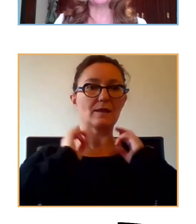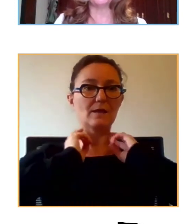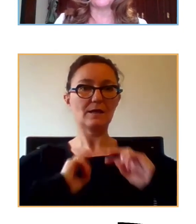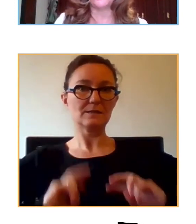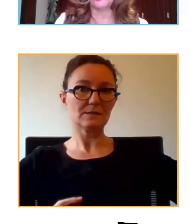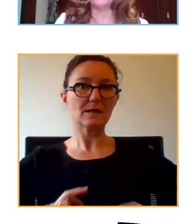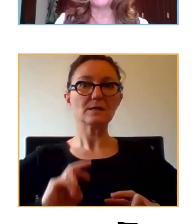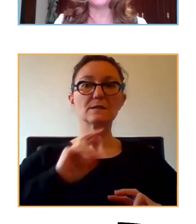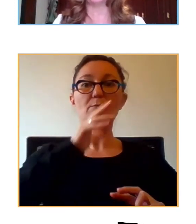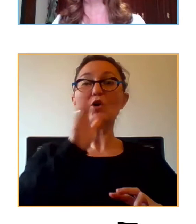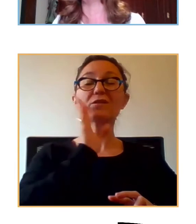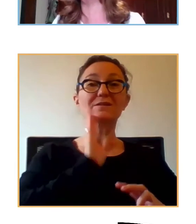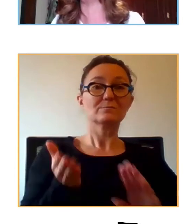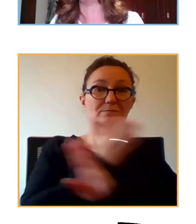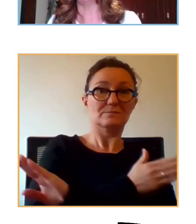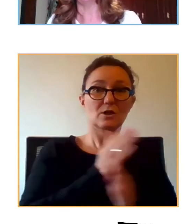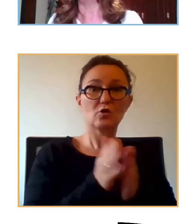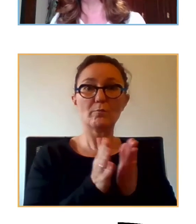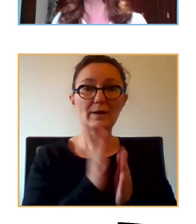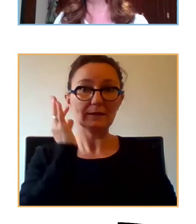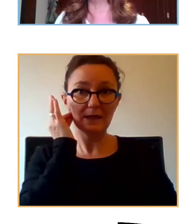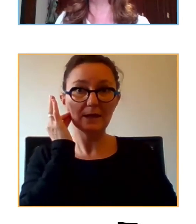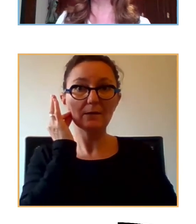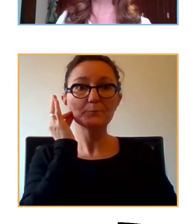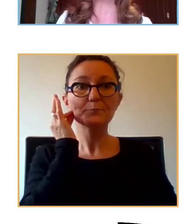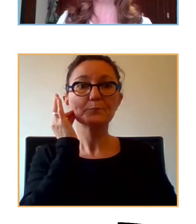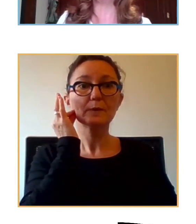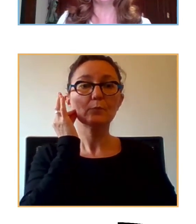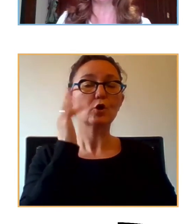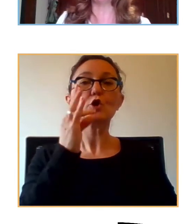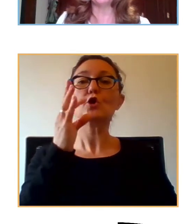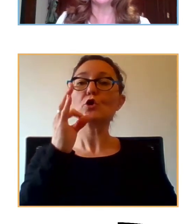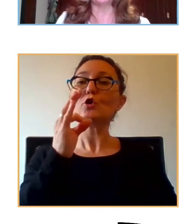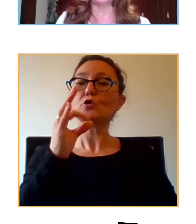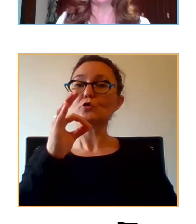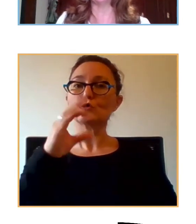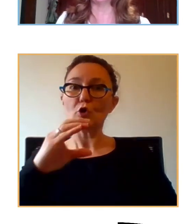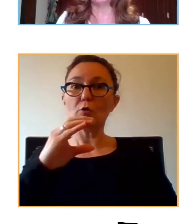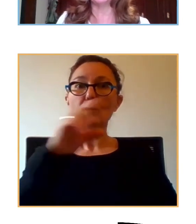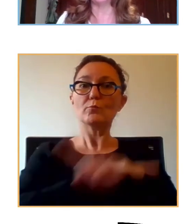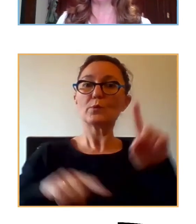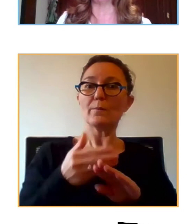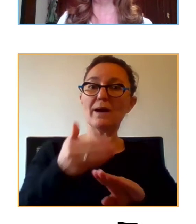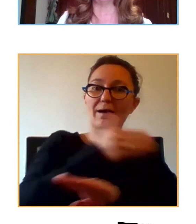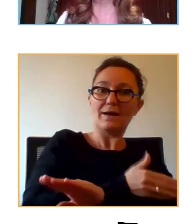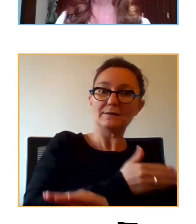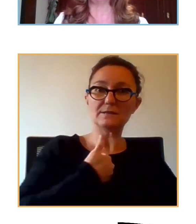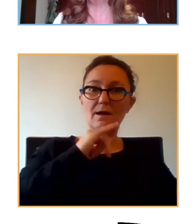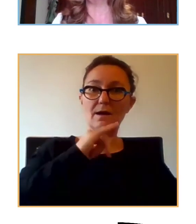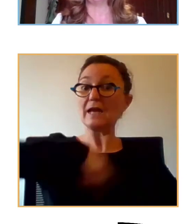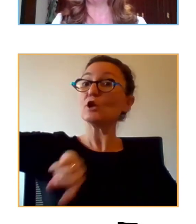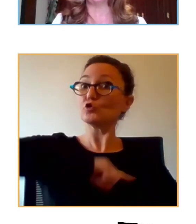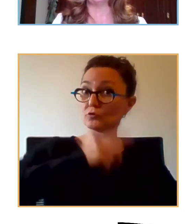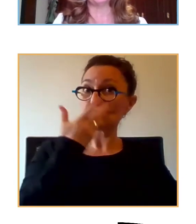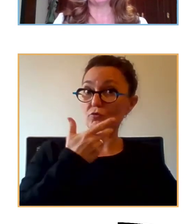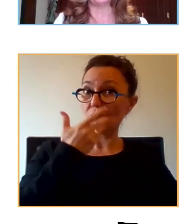por afectación, lo que ha dicho la compañera anteriormente, por TOC, cualquier problema previo que nosotros también tenemos localizados en los